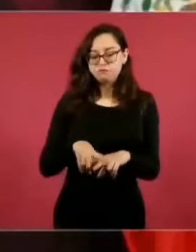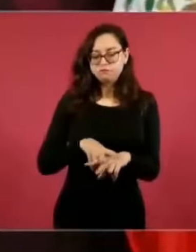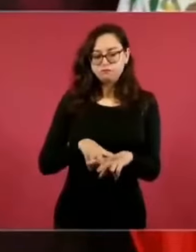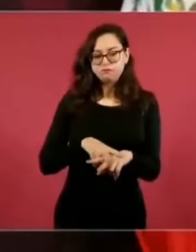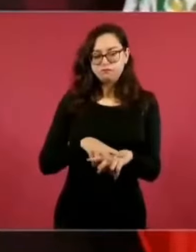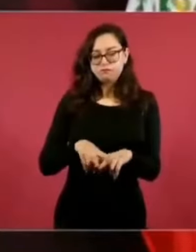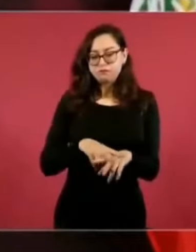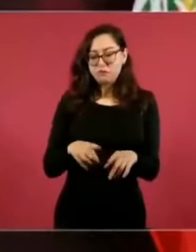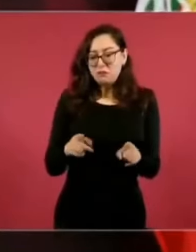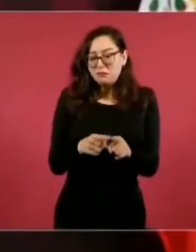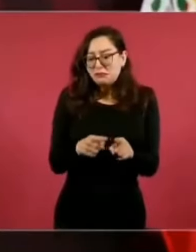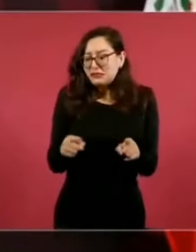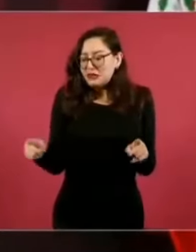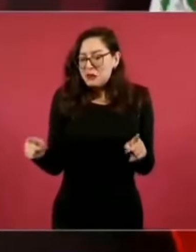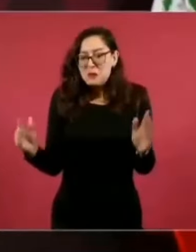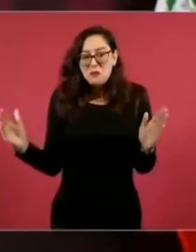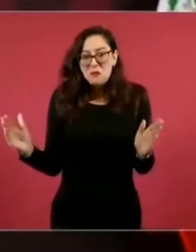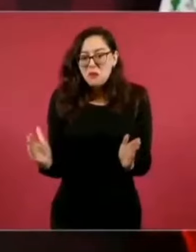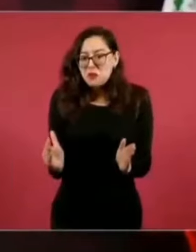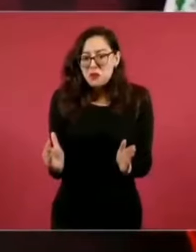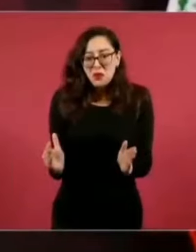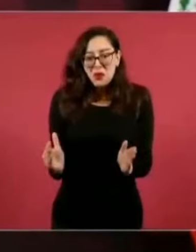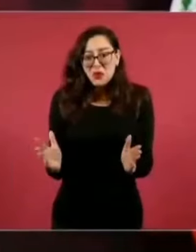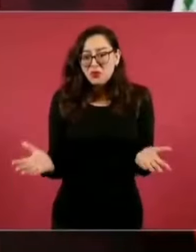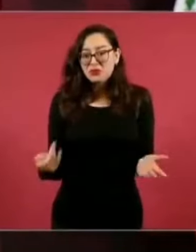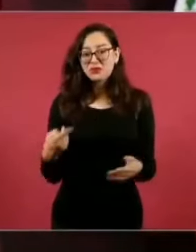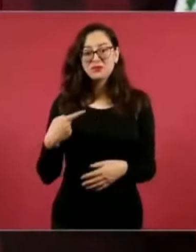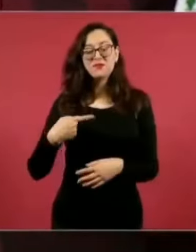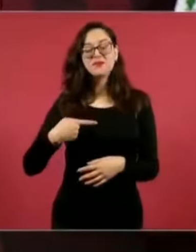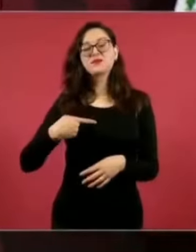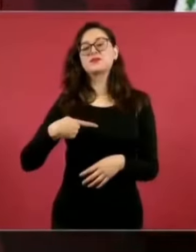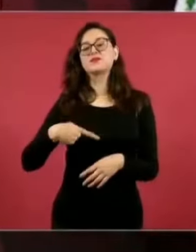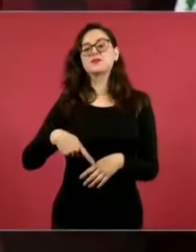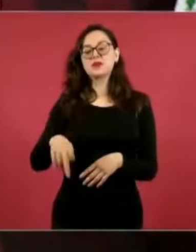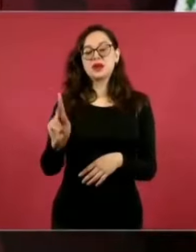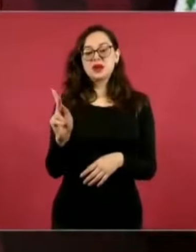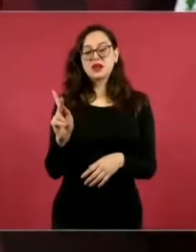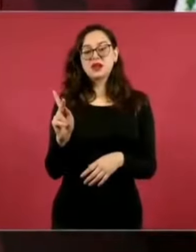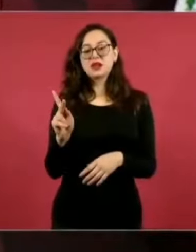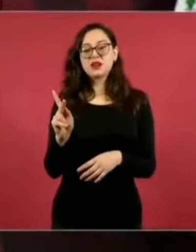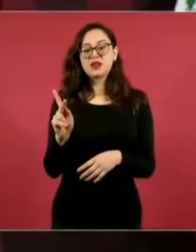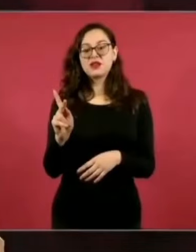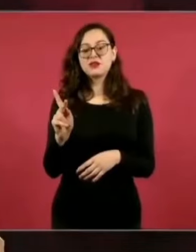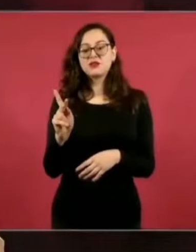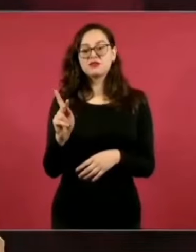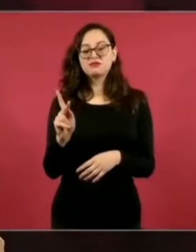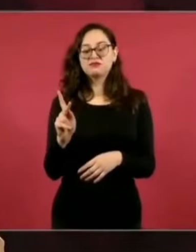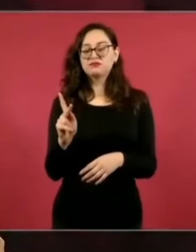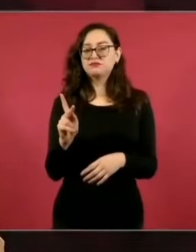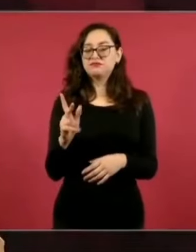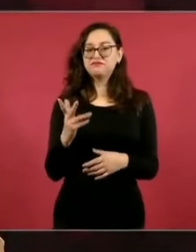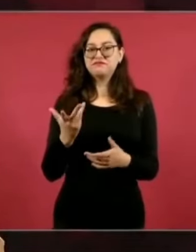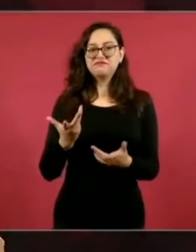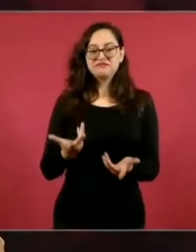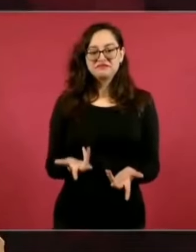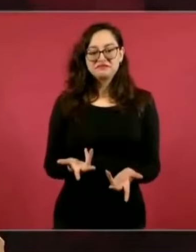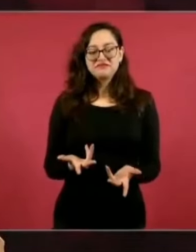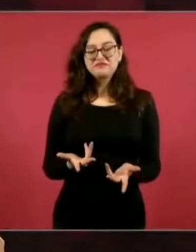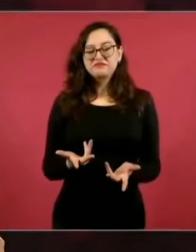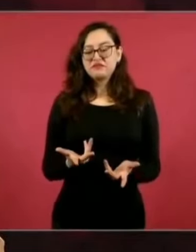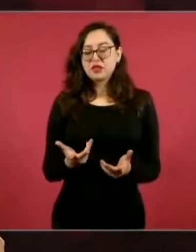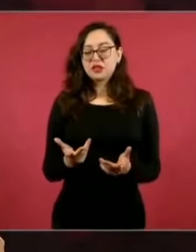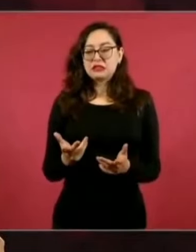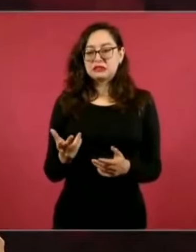corto, sin embargo, se han cuidado